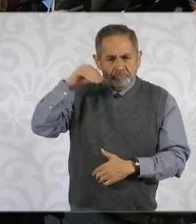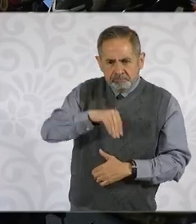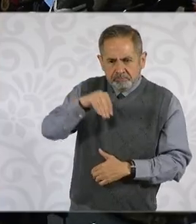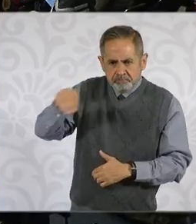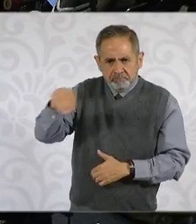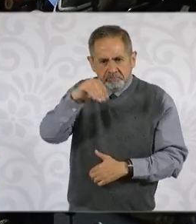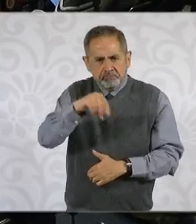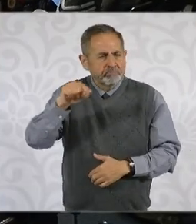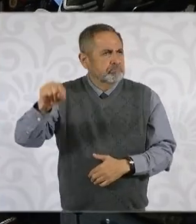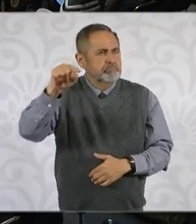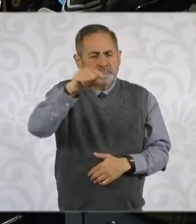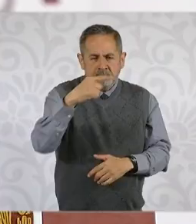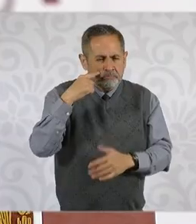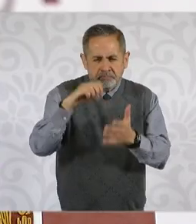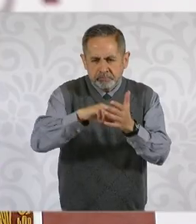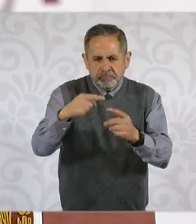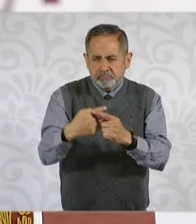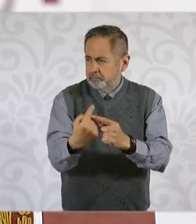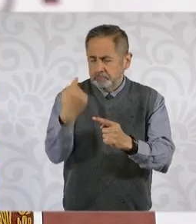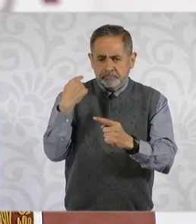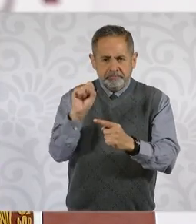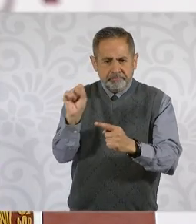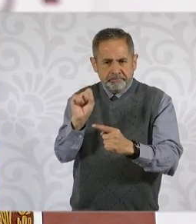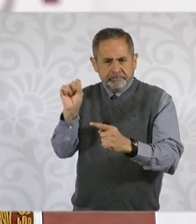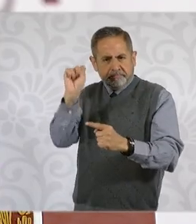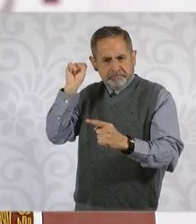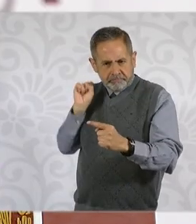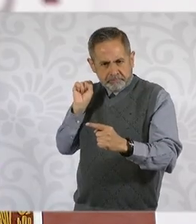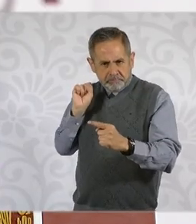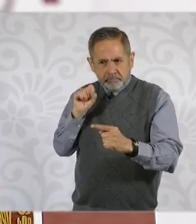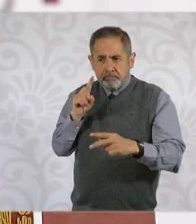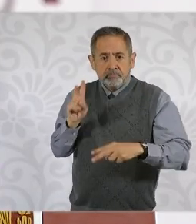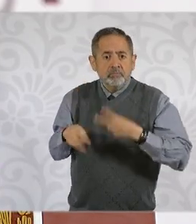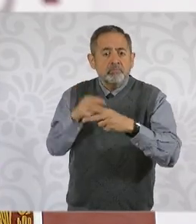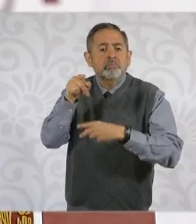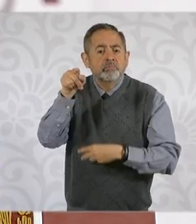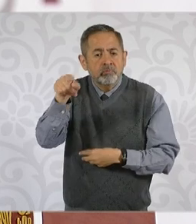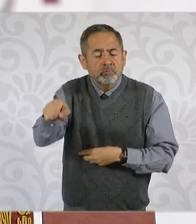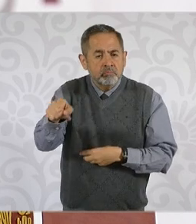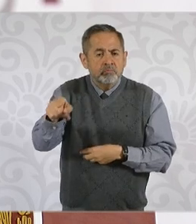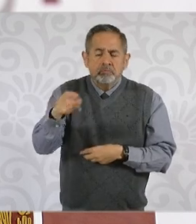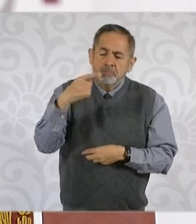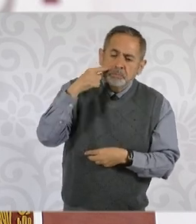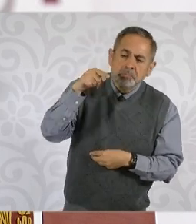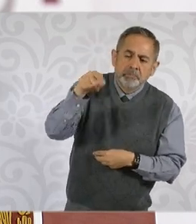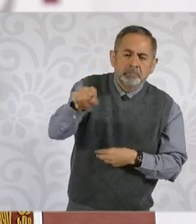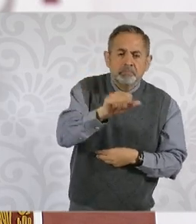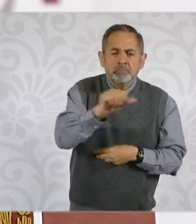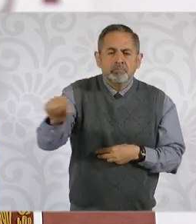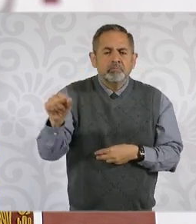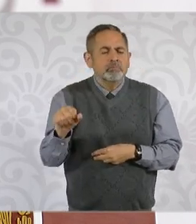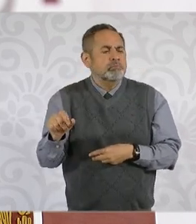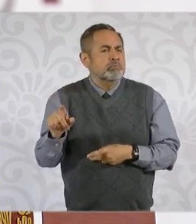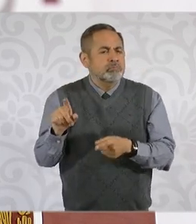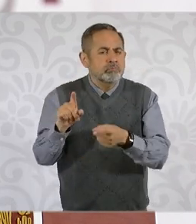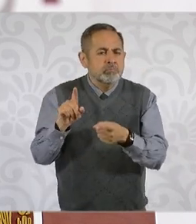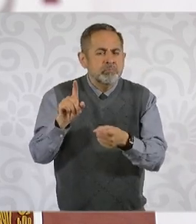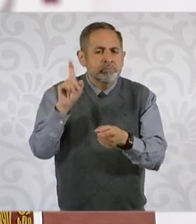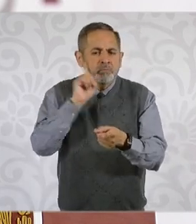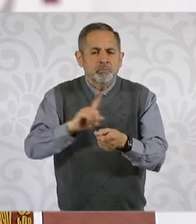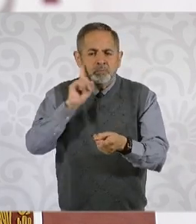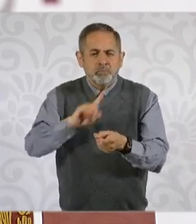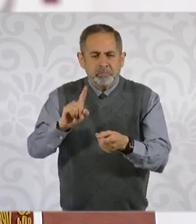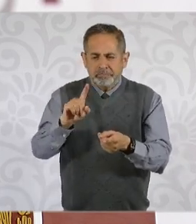es… Bueno, por ejemplo, el sábado fuimos a un registro de mujeres de 63, 64